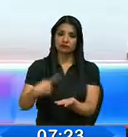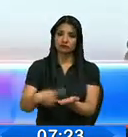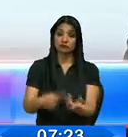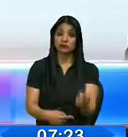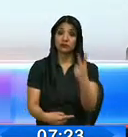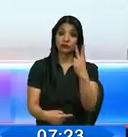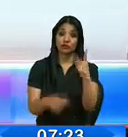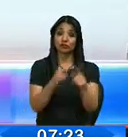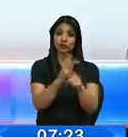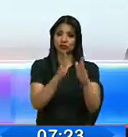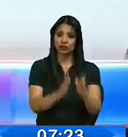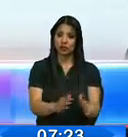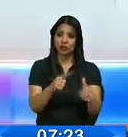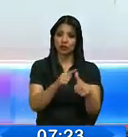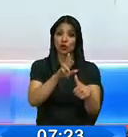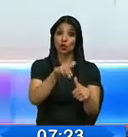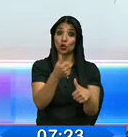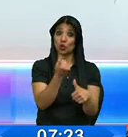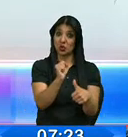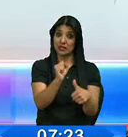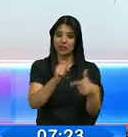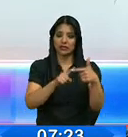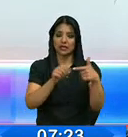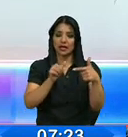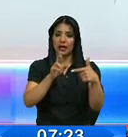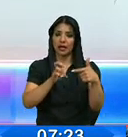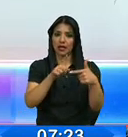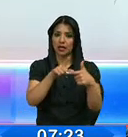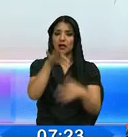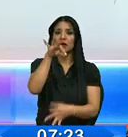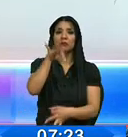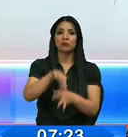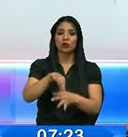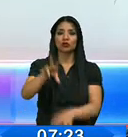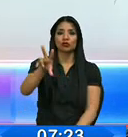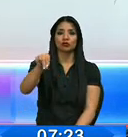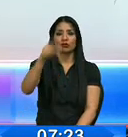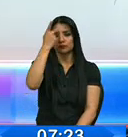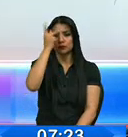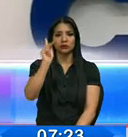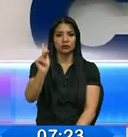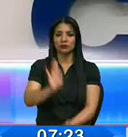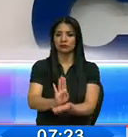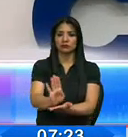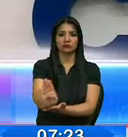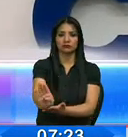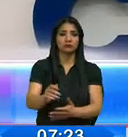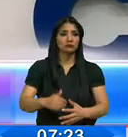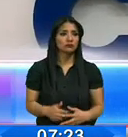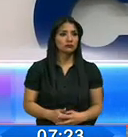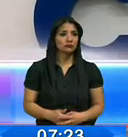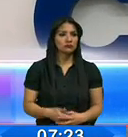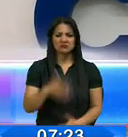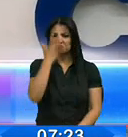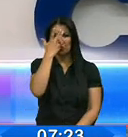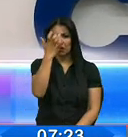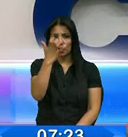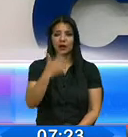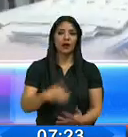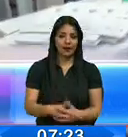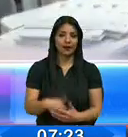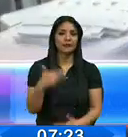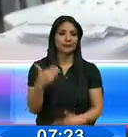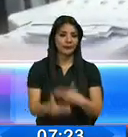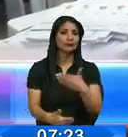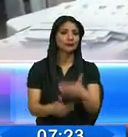consejeros, Luis Verde Soto y Enrique Pita, votaron en contra de la resolución al considerar que existían indicios de